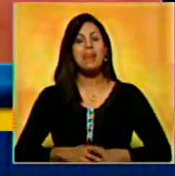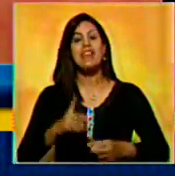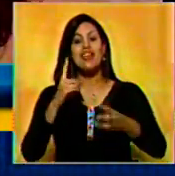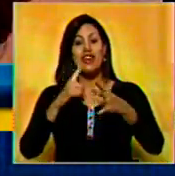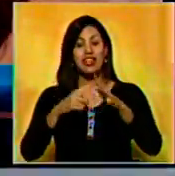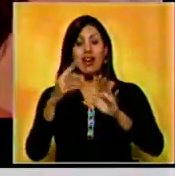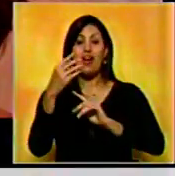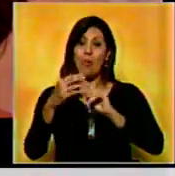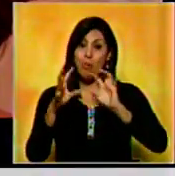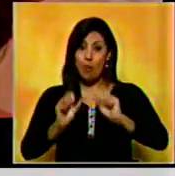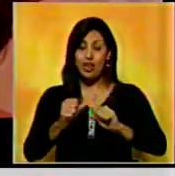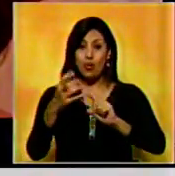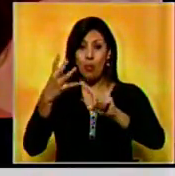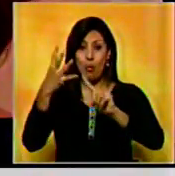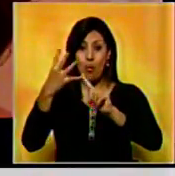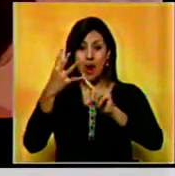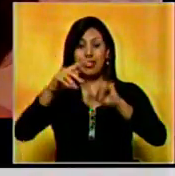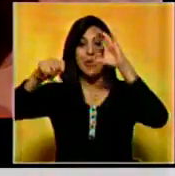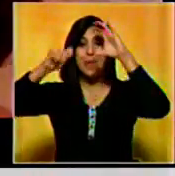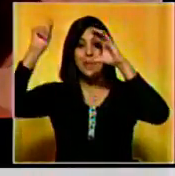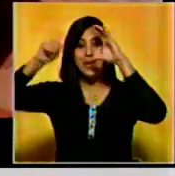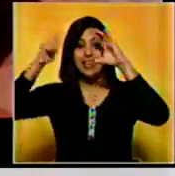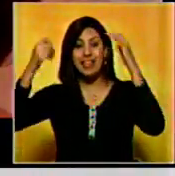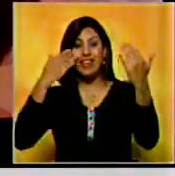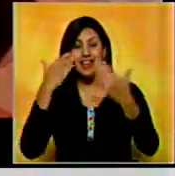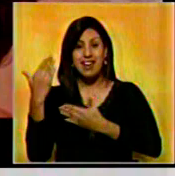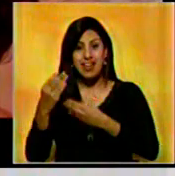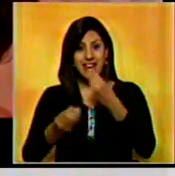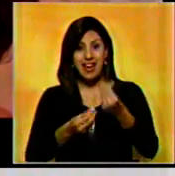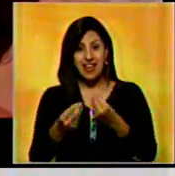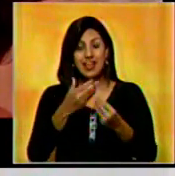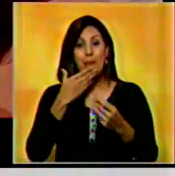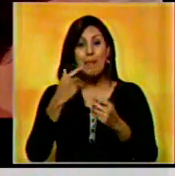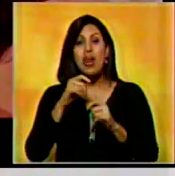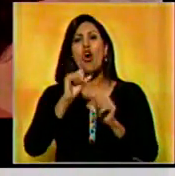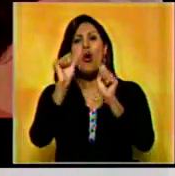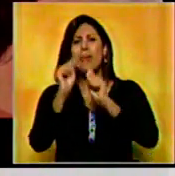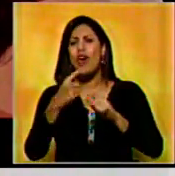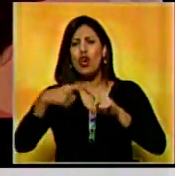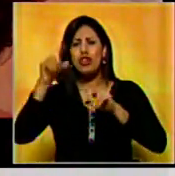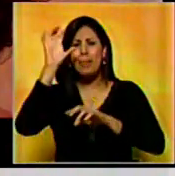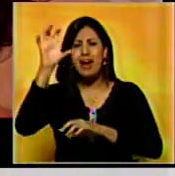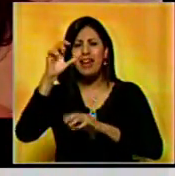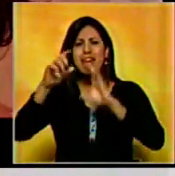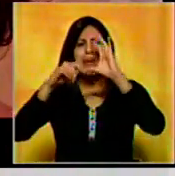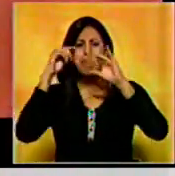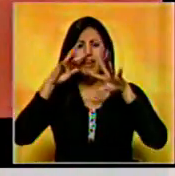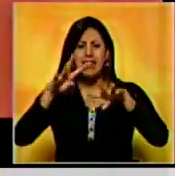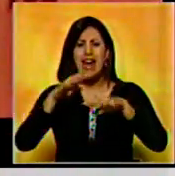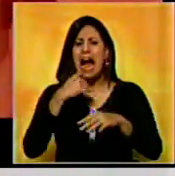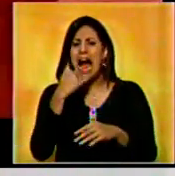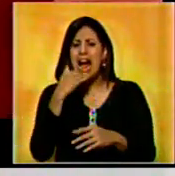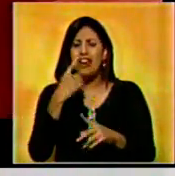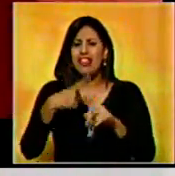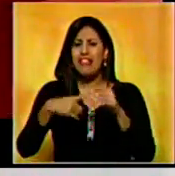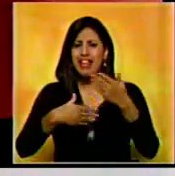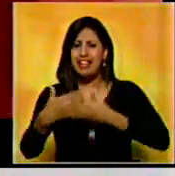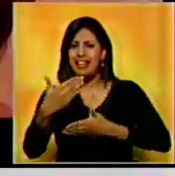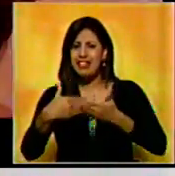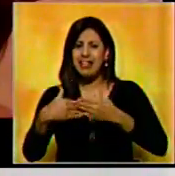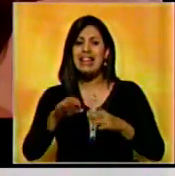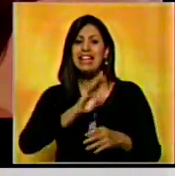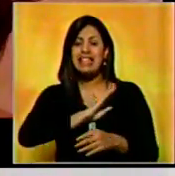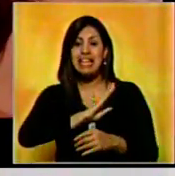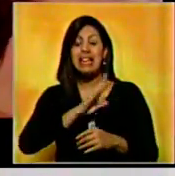Mientras que en el cuarto puesto quedó el video de Somebody That I Used To Know, del artista Gautier, un audiovisual con un estilo un poco comercial que